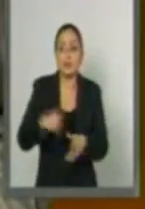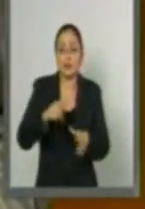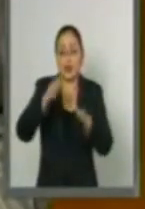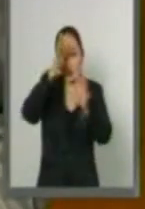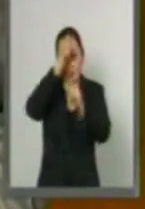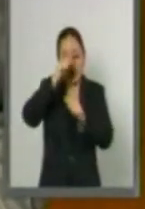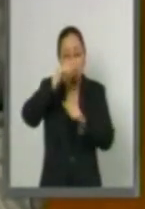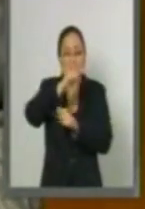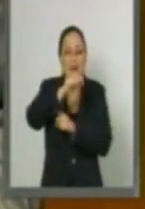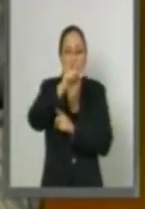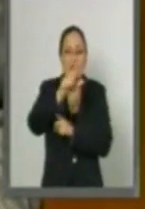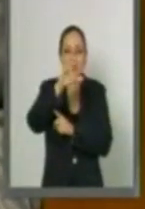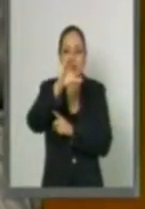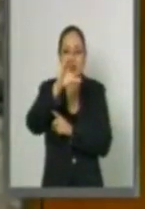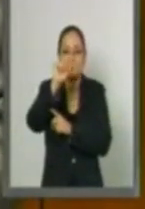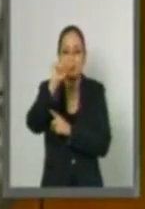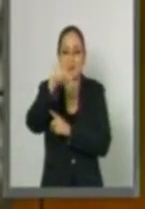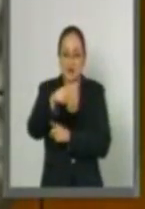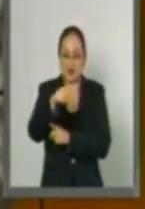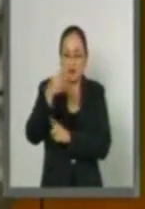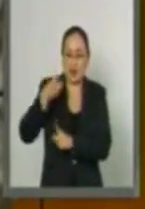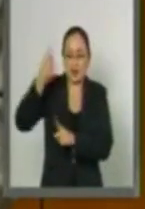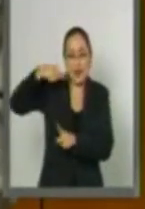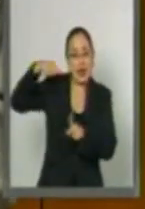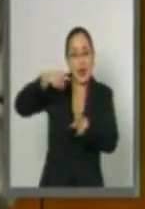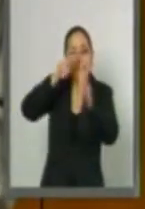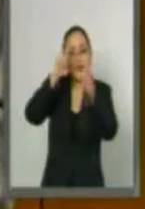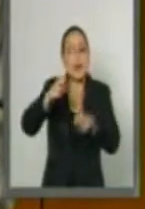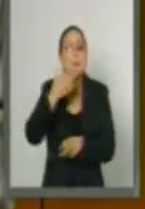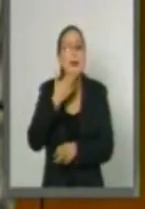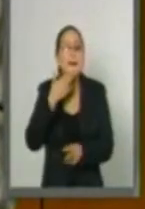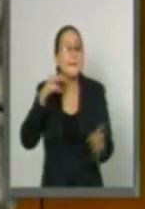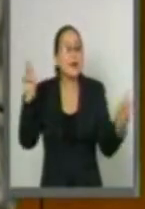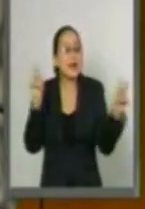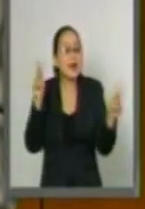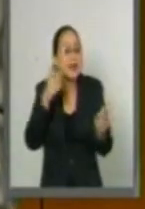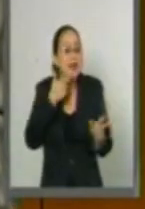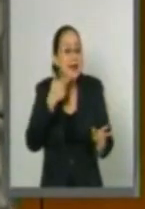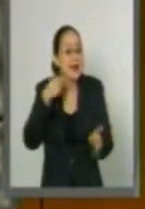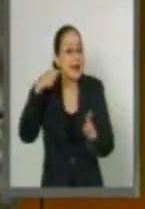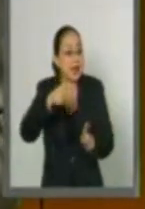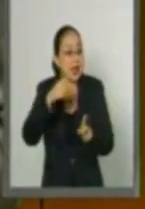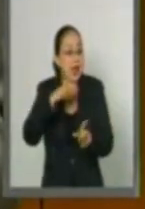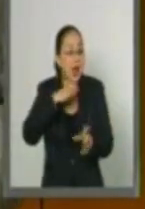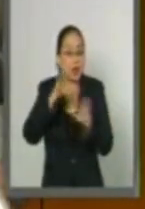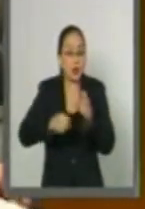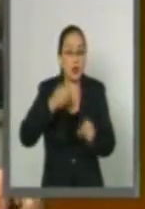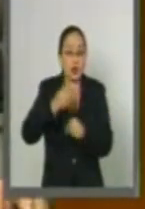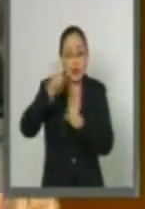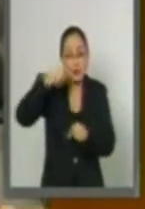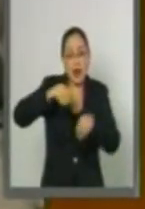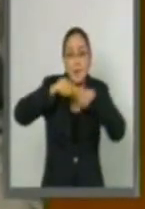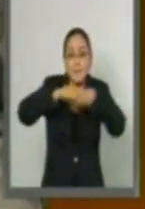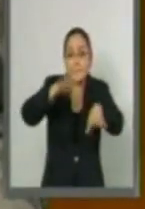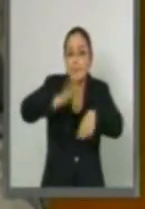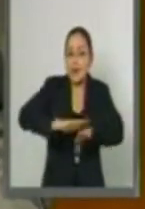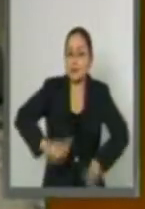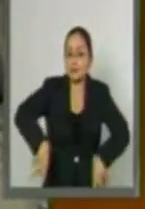Comercio con América del Norte, para el sector apícola, representa una oportunidad de expansión del mercado.